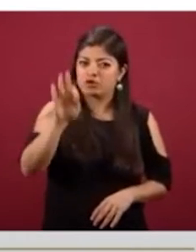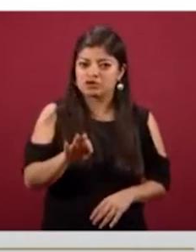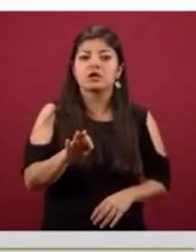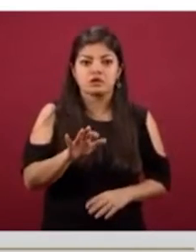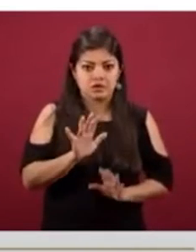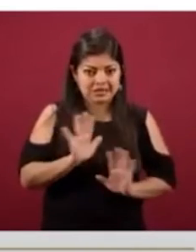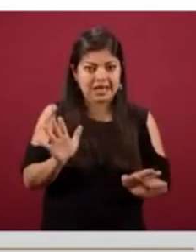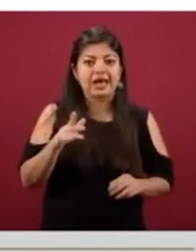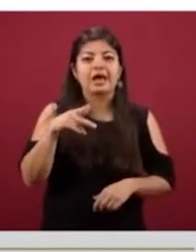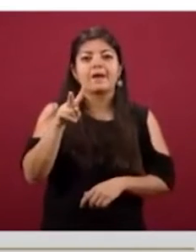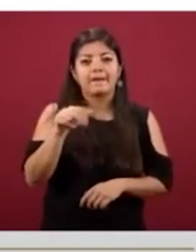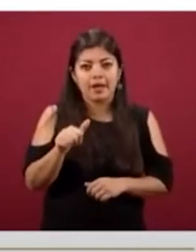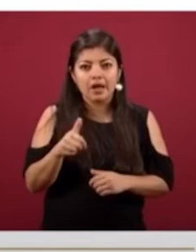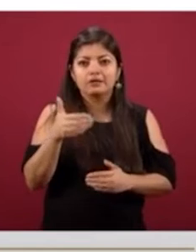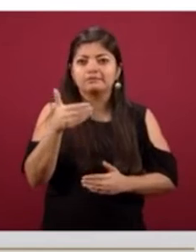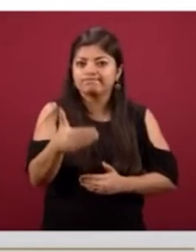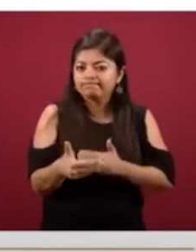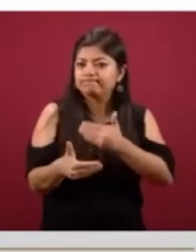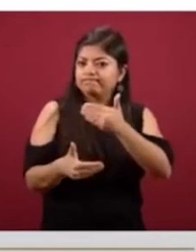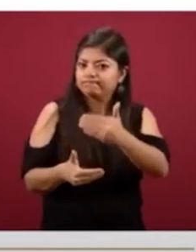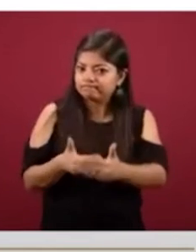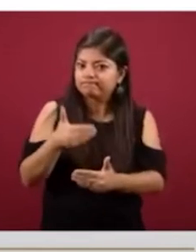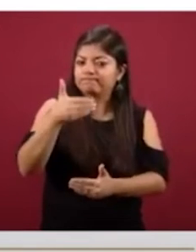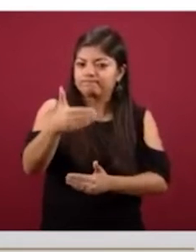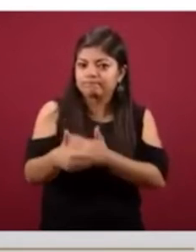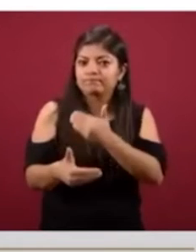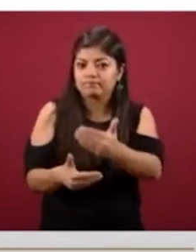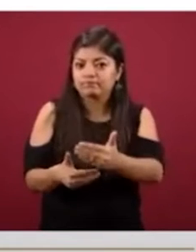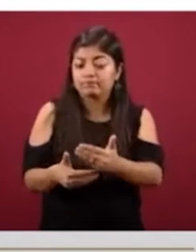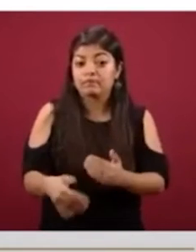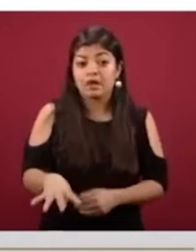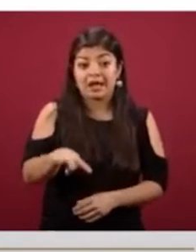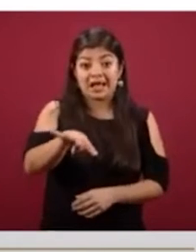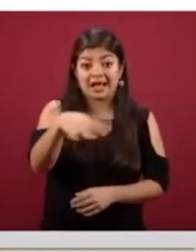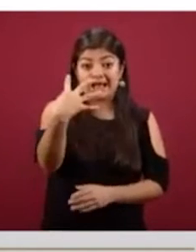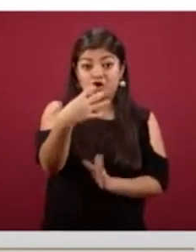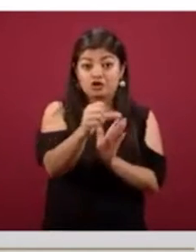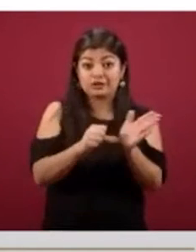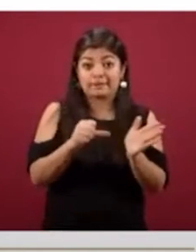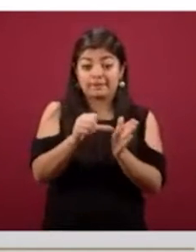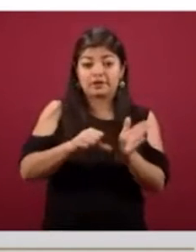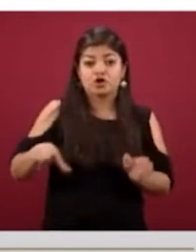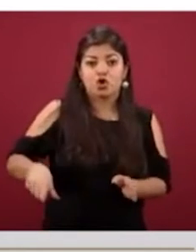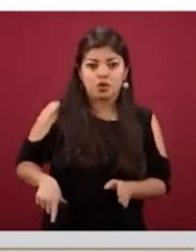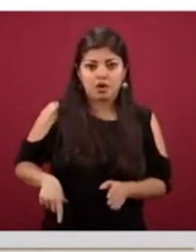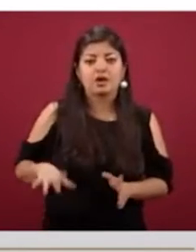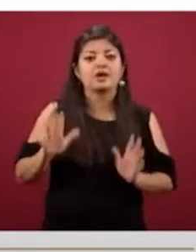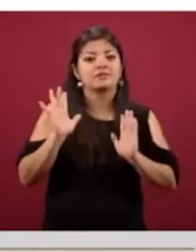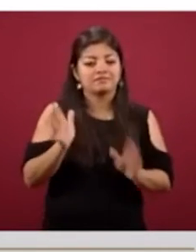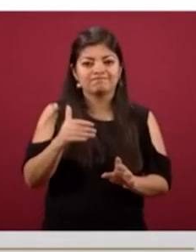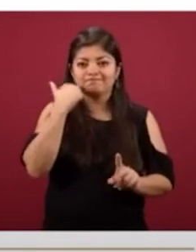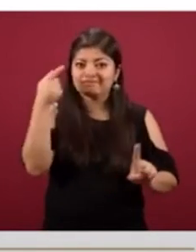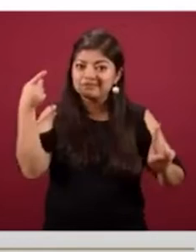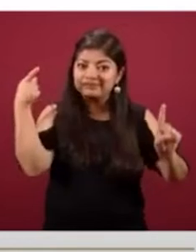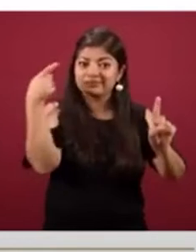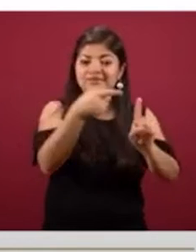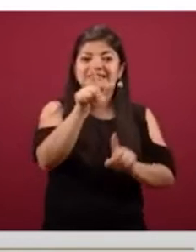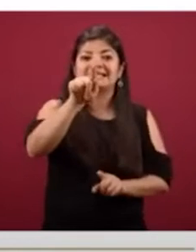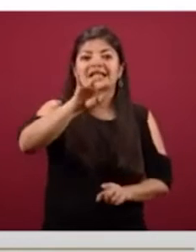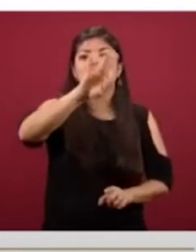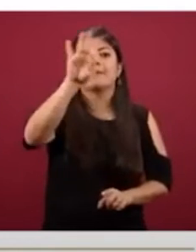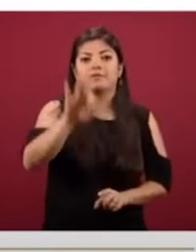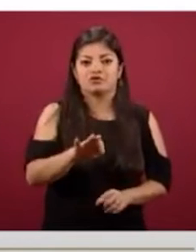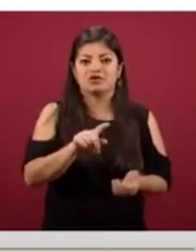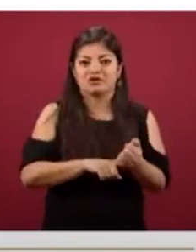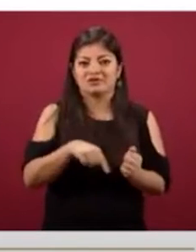camino a eso. Estamos hablando de estar 14 meses en el gobierno y vamos camino a ese 70 por ciento que